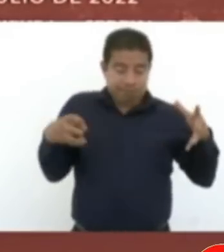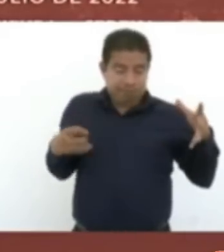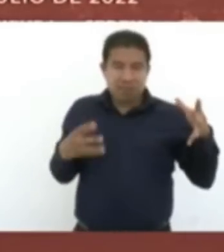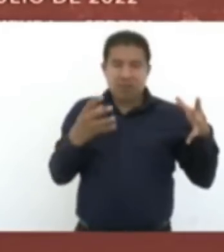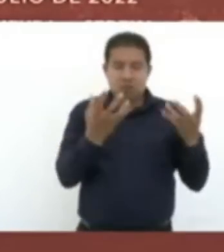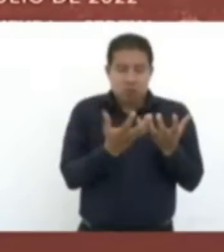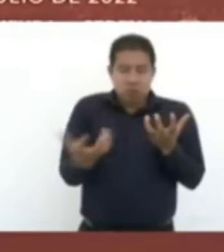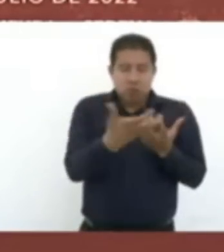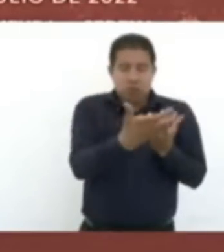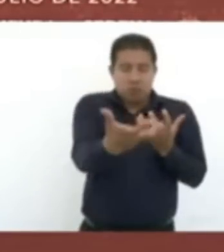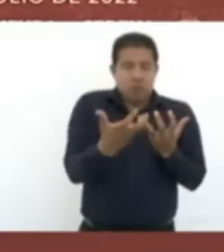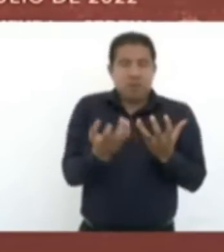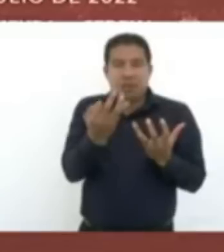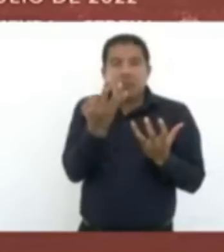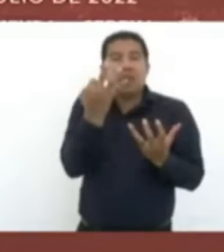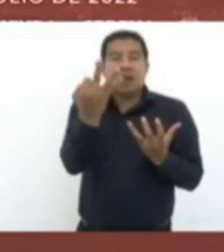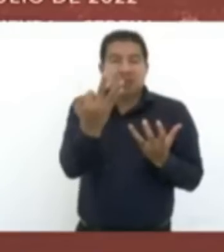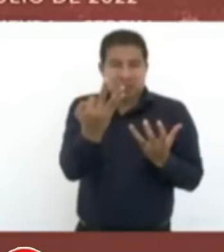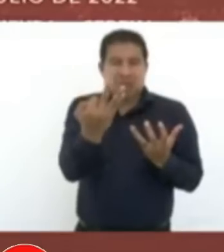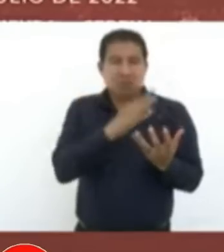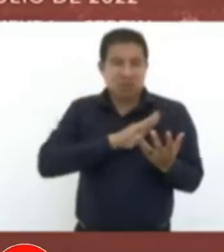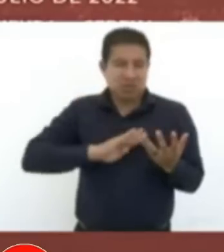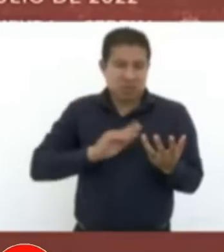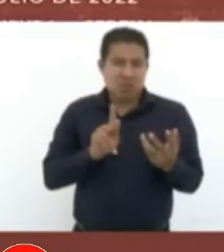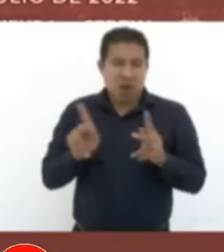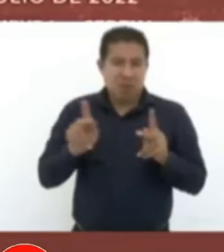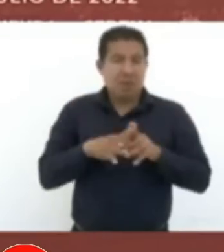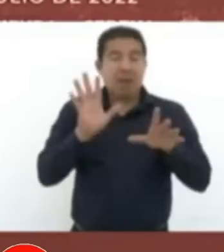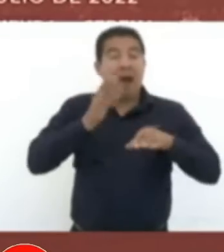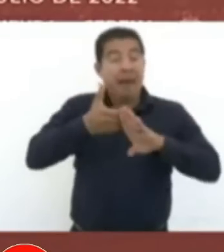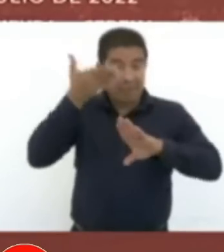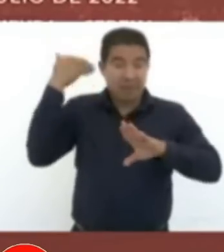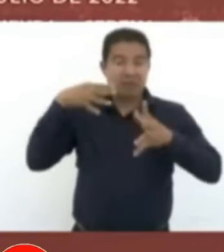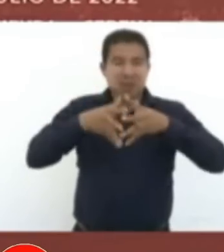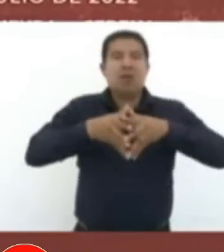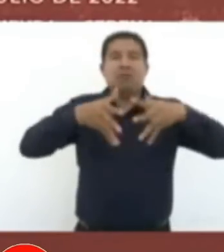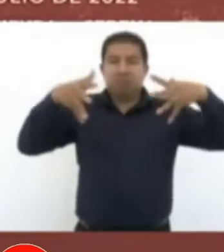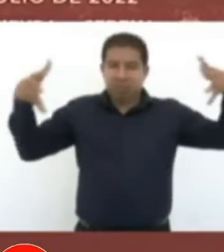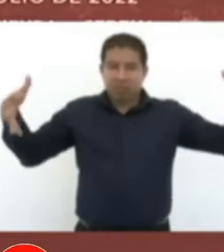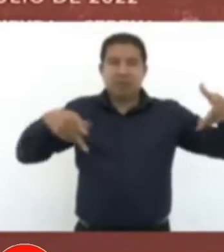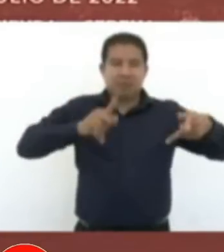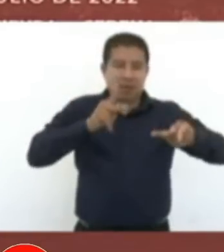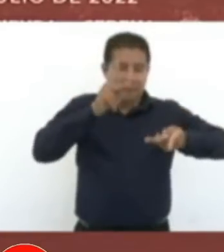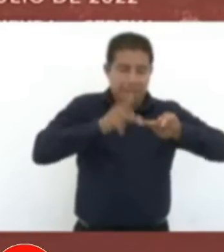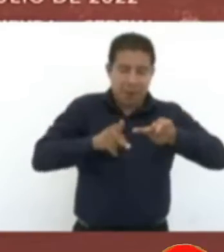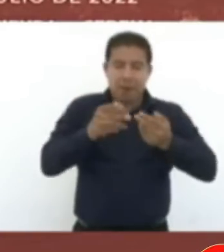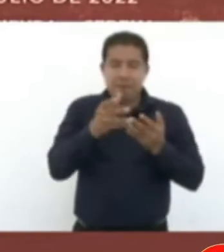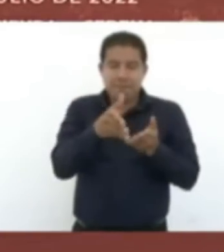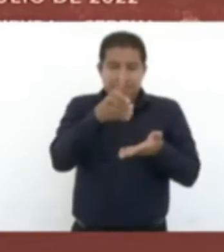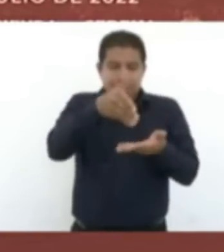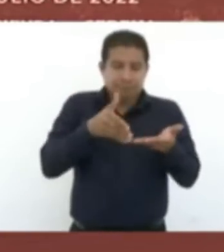Era todavía más extenso este municipio de